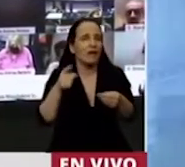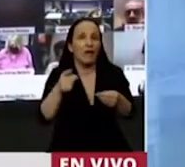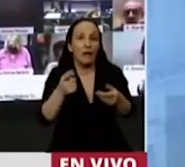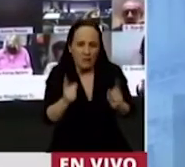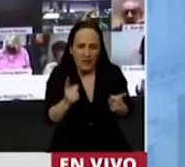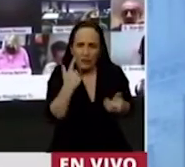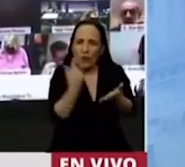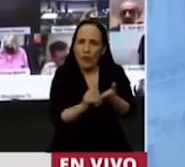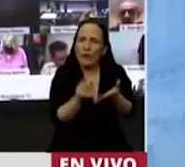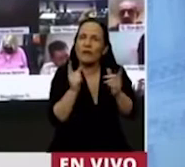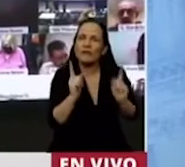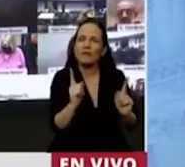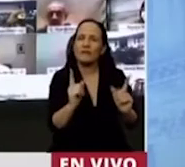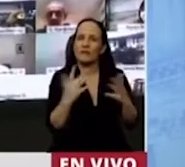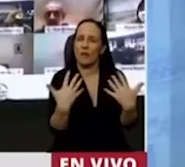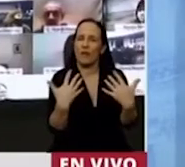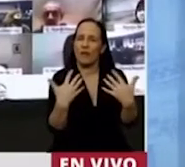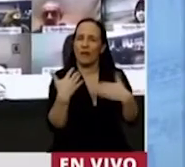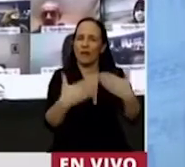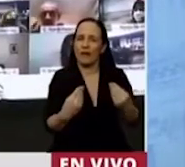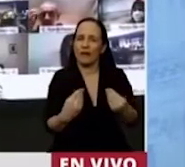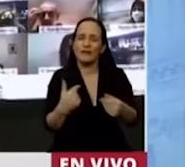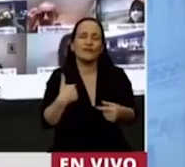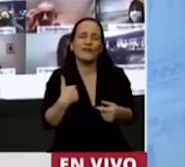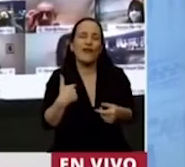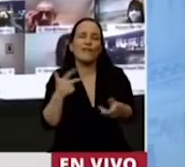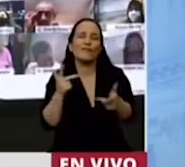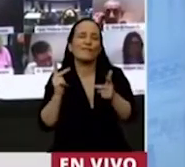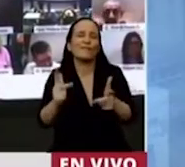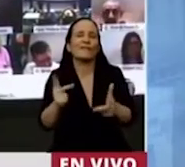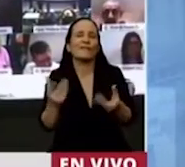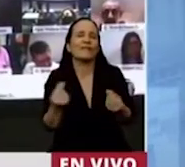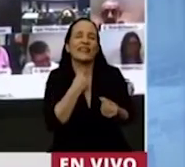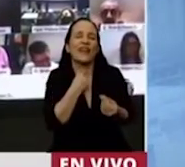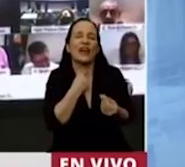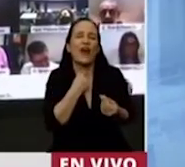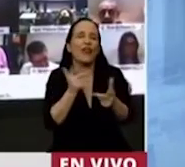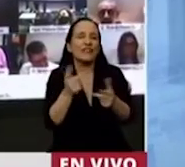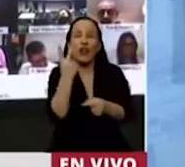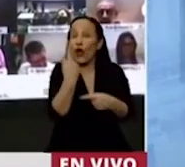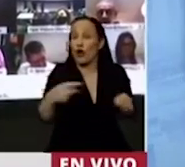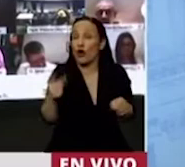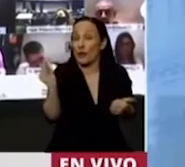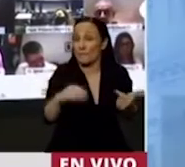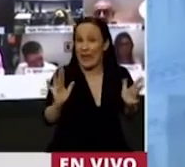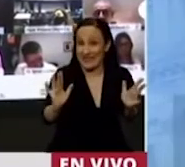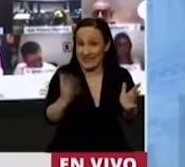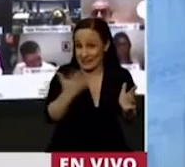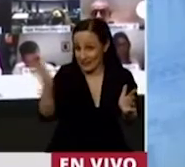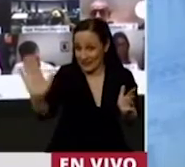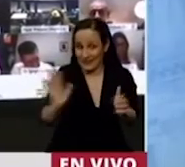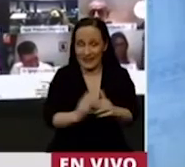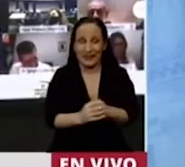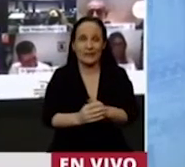donde vivir. Pero quiero, traigo esto y quiero decir dos cosas más, Presidente,